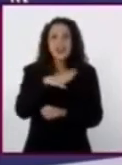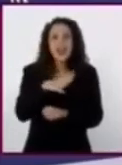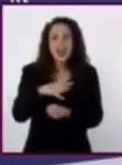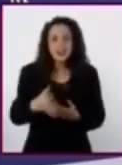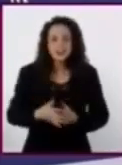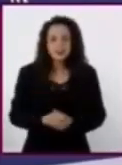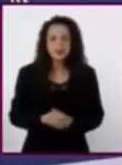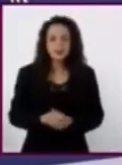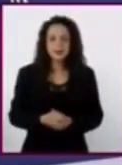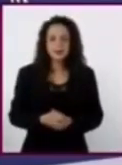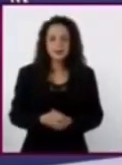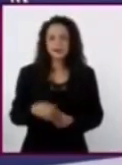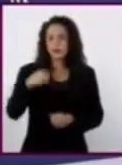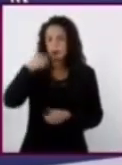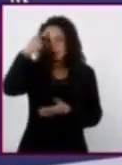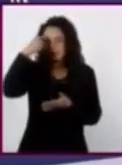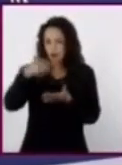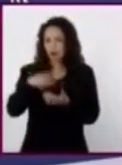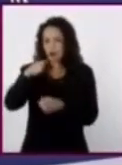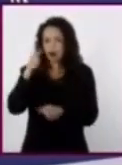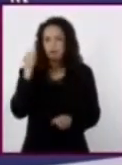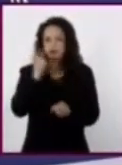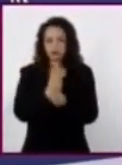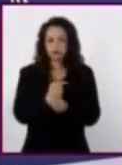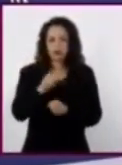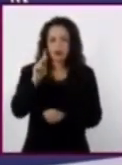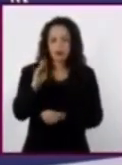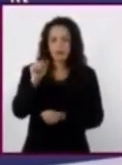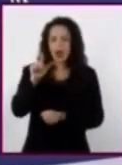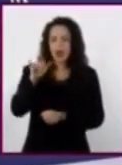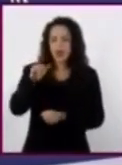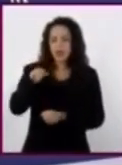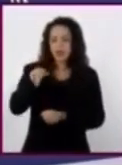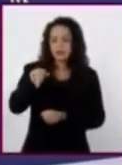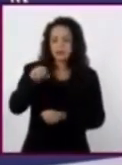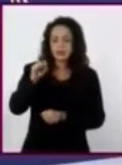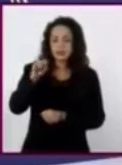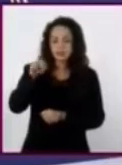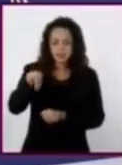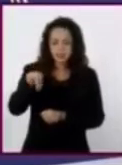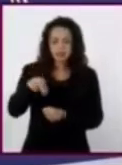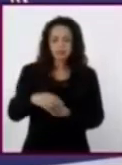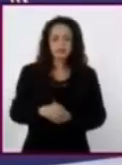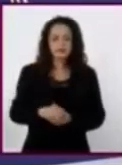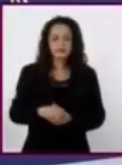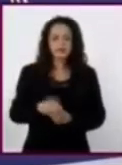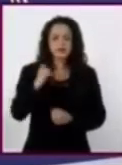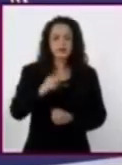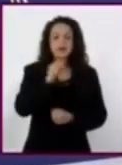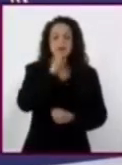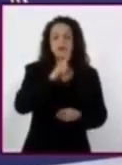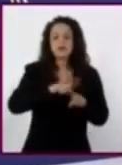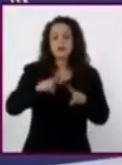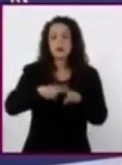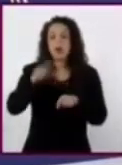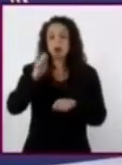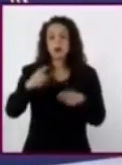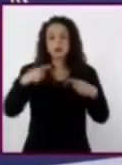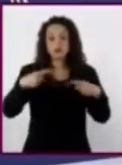Seguramente identificaron a Malintzin. También observaron a diversos guerreros